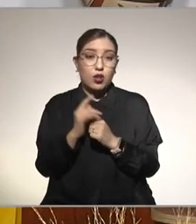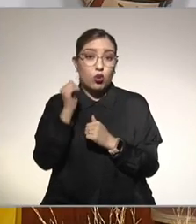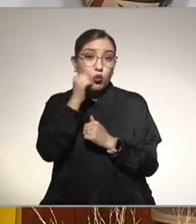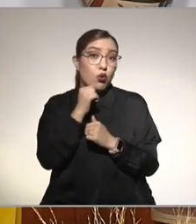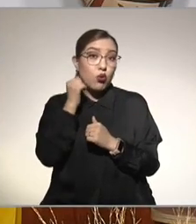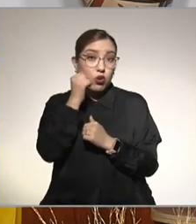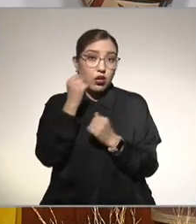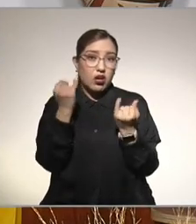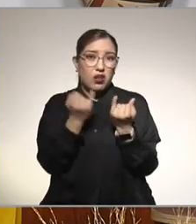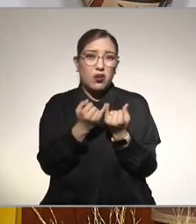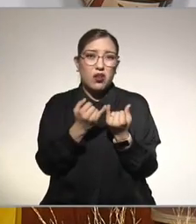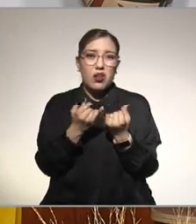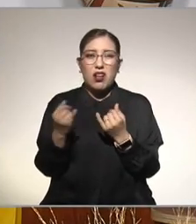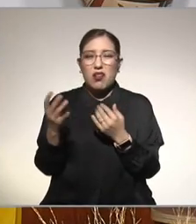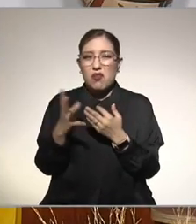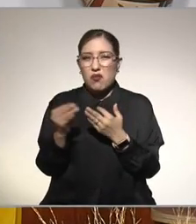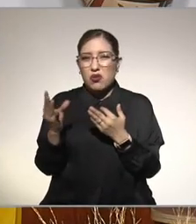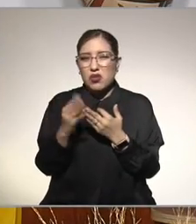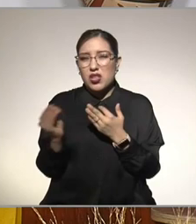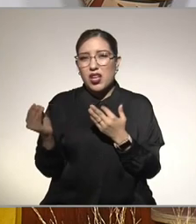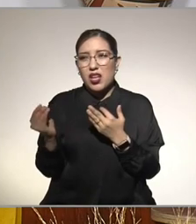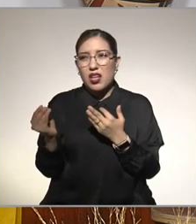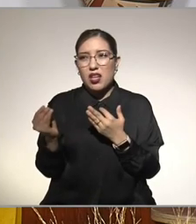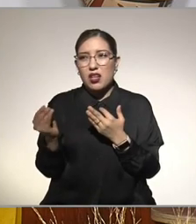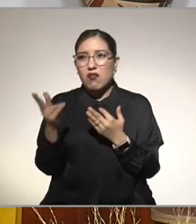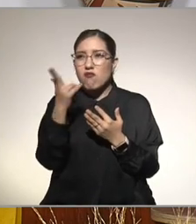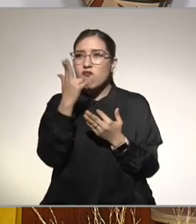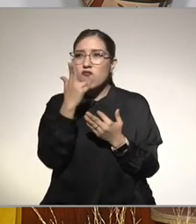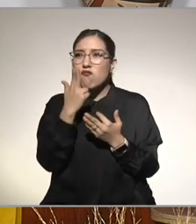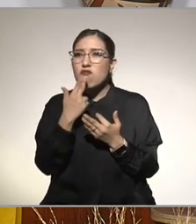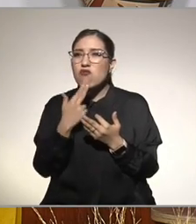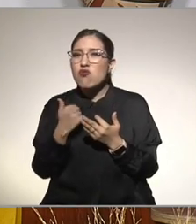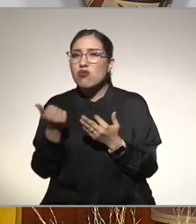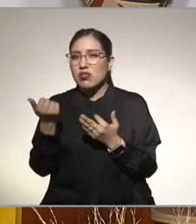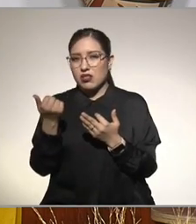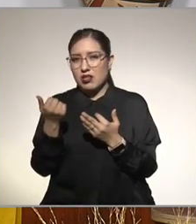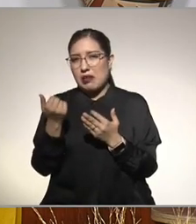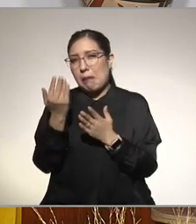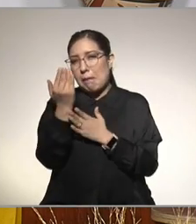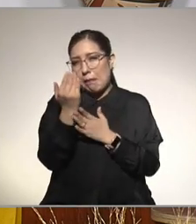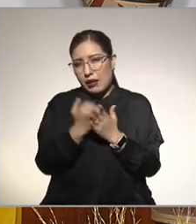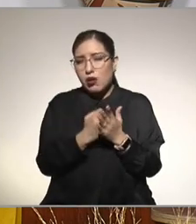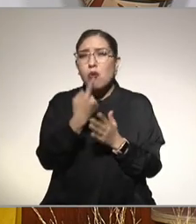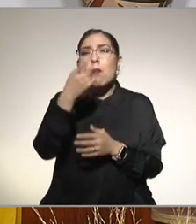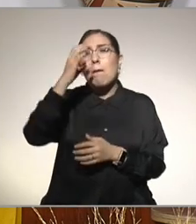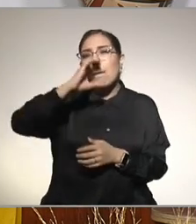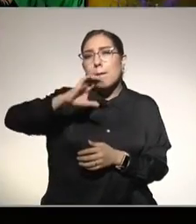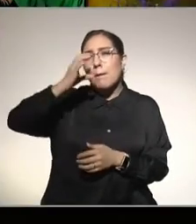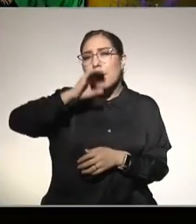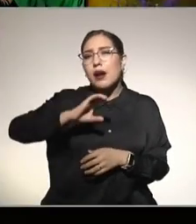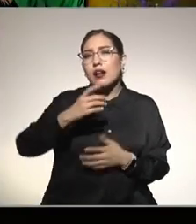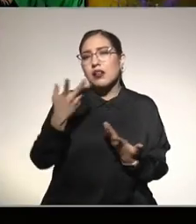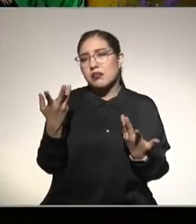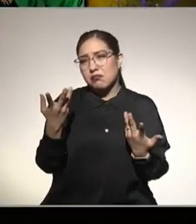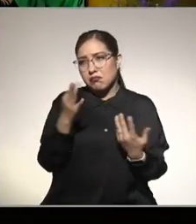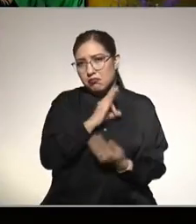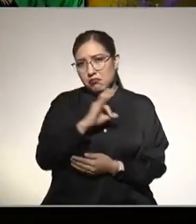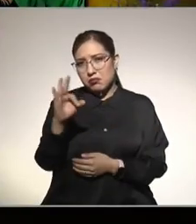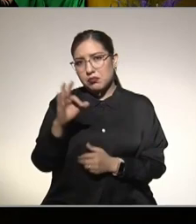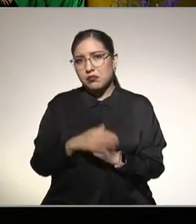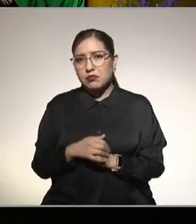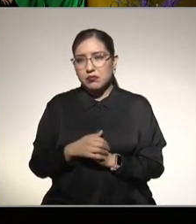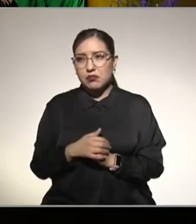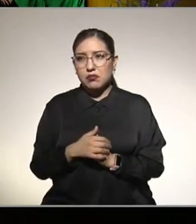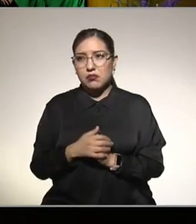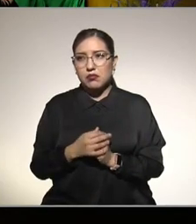tremendamente dulce claro que estamos en temporada de mangos échense un manguito toda la semana no se trata de restringir de temporada